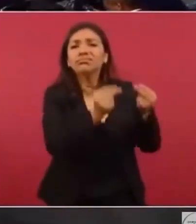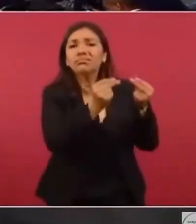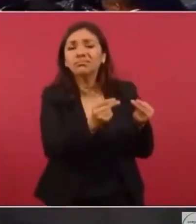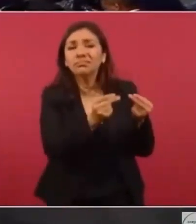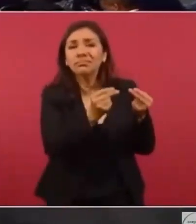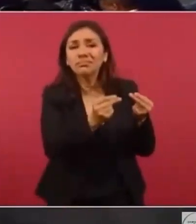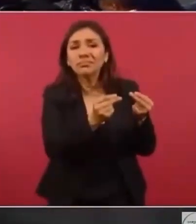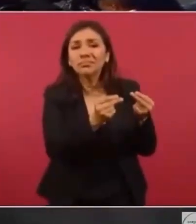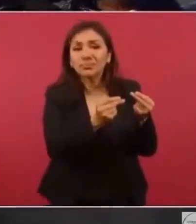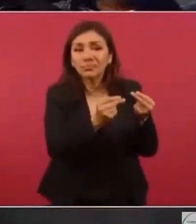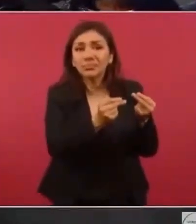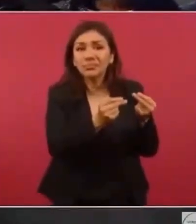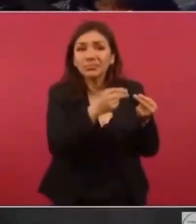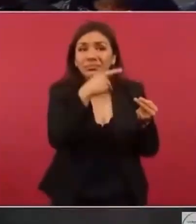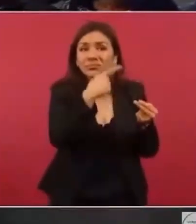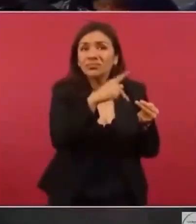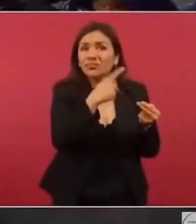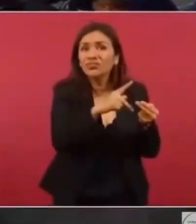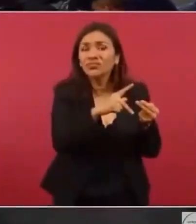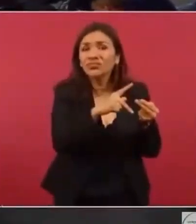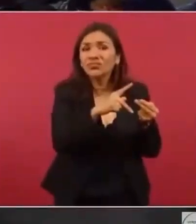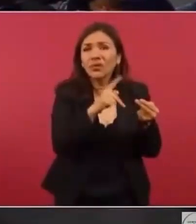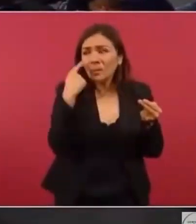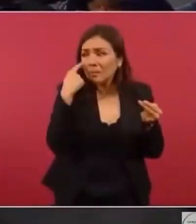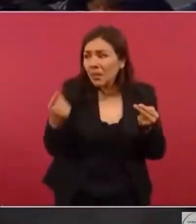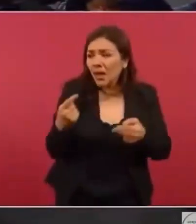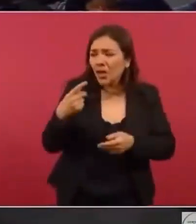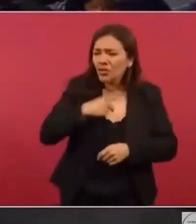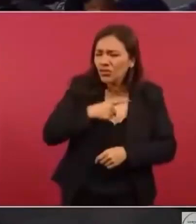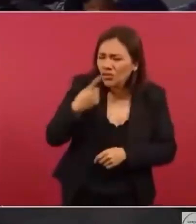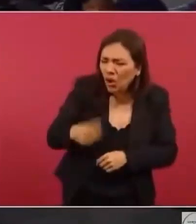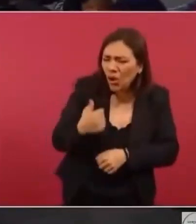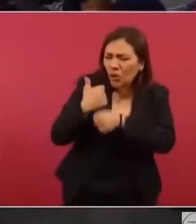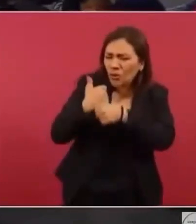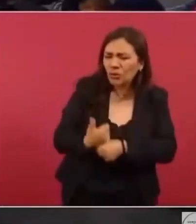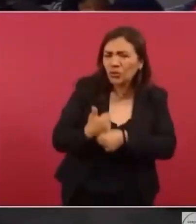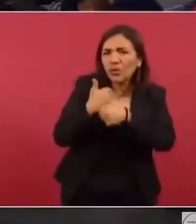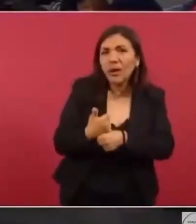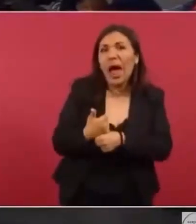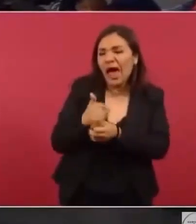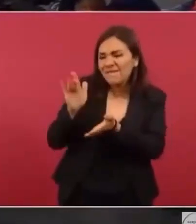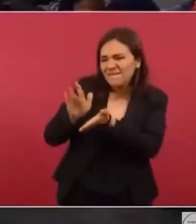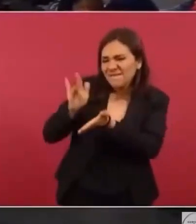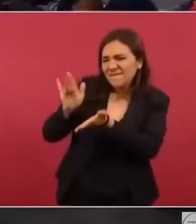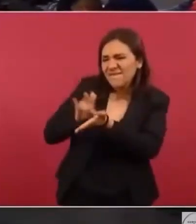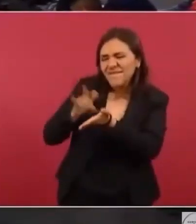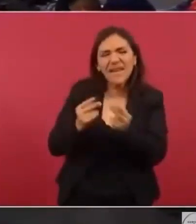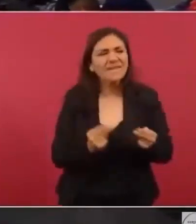Ha lucrado con el dolor del pueblo cubano,